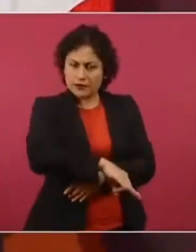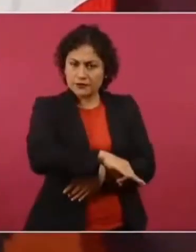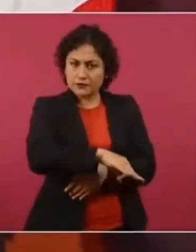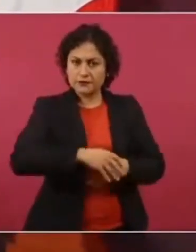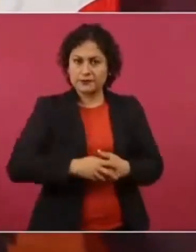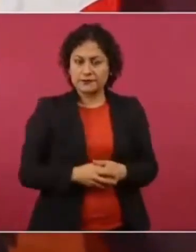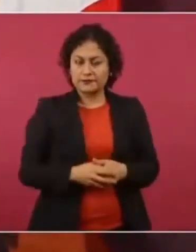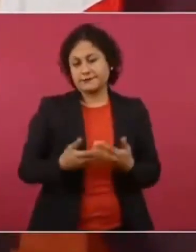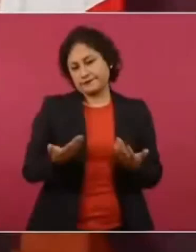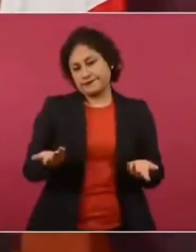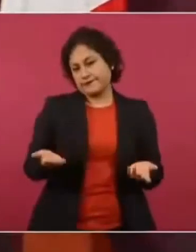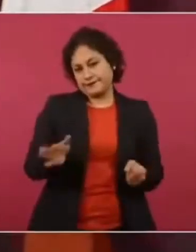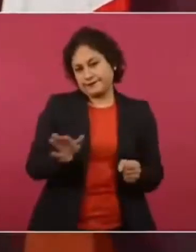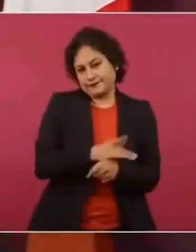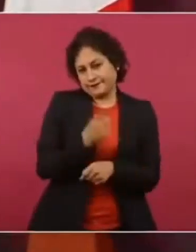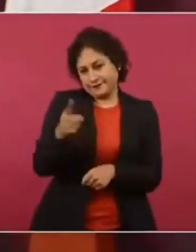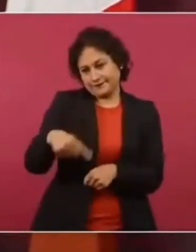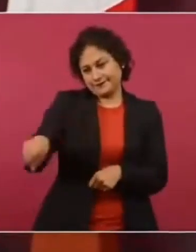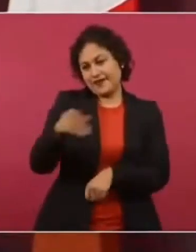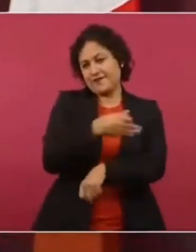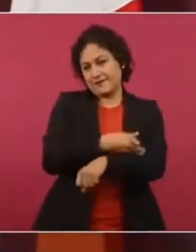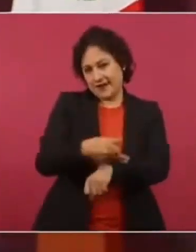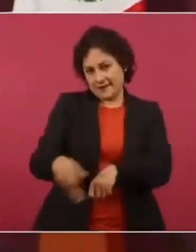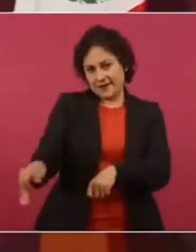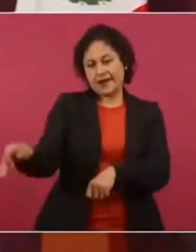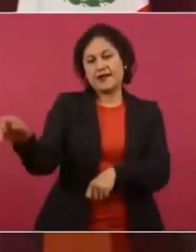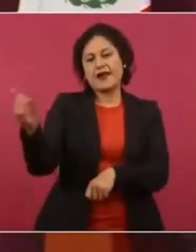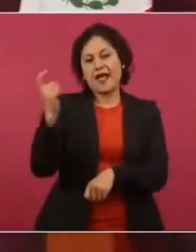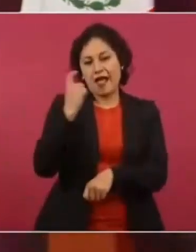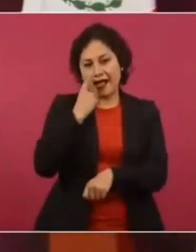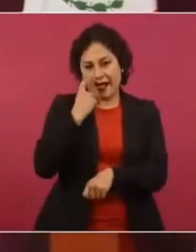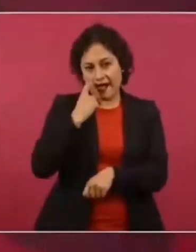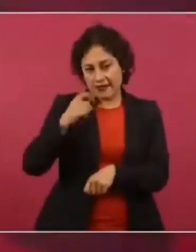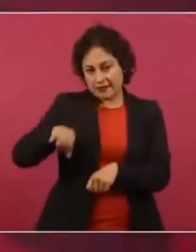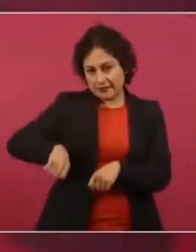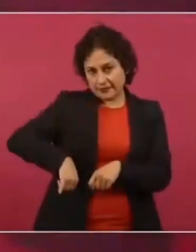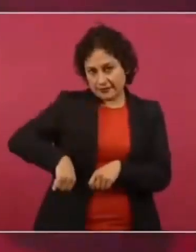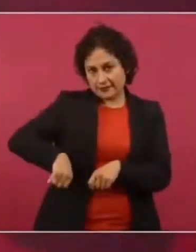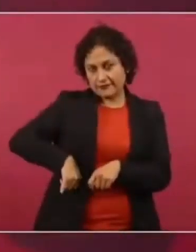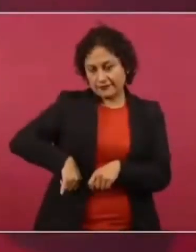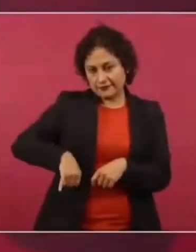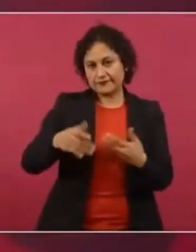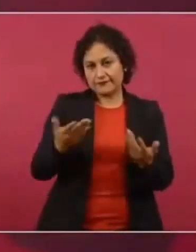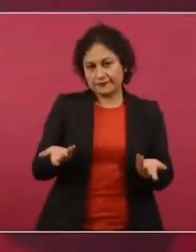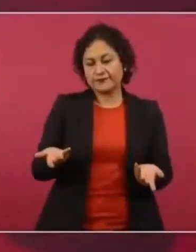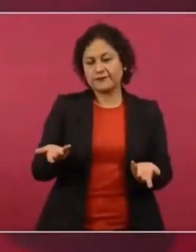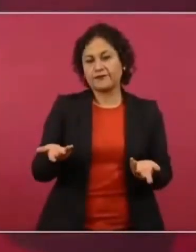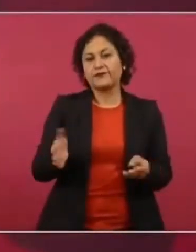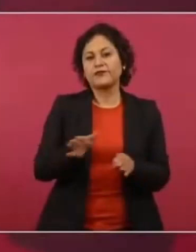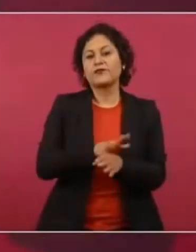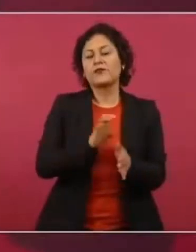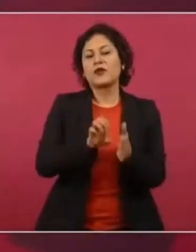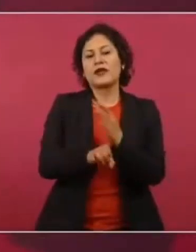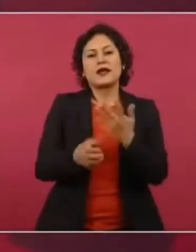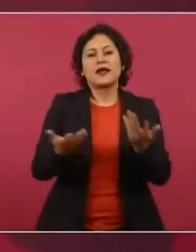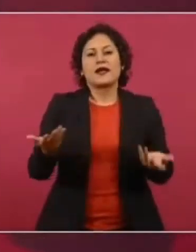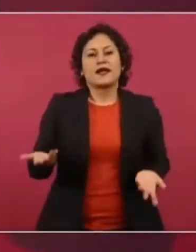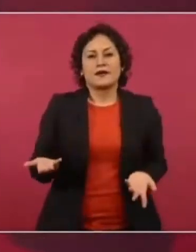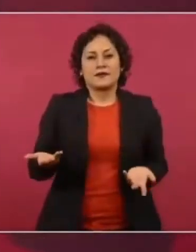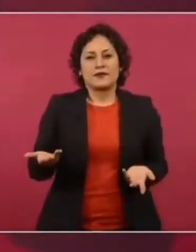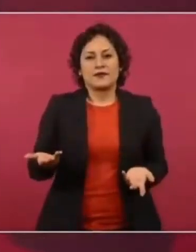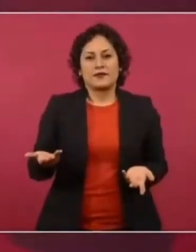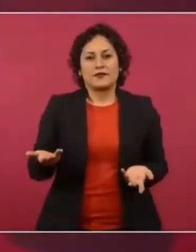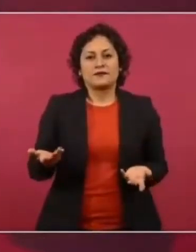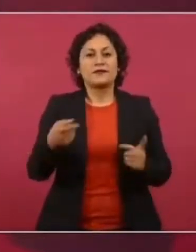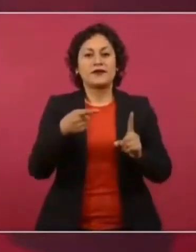Porque también, nada de que el que tiene dinero ya no